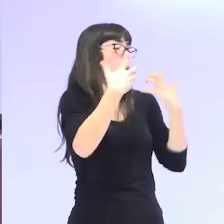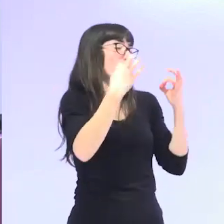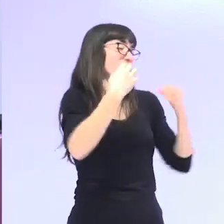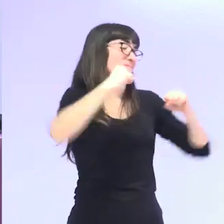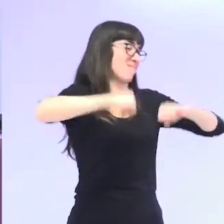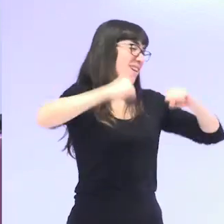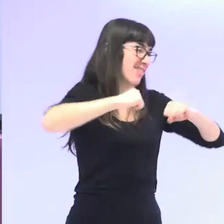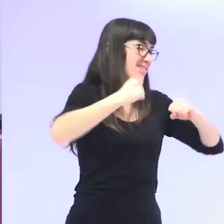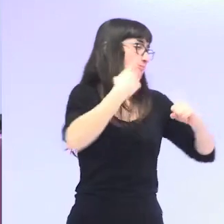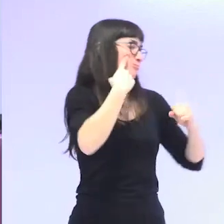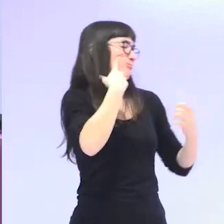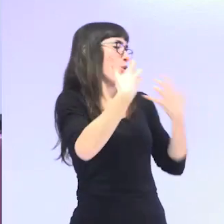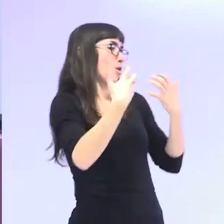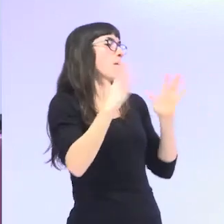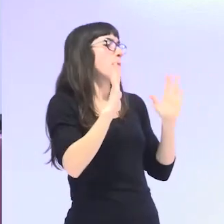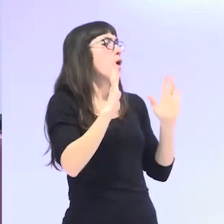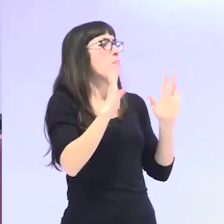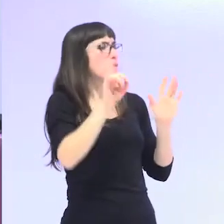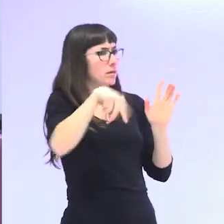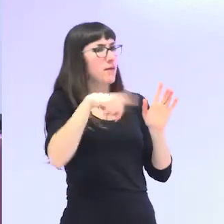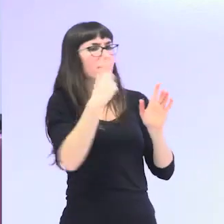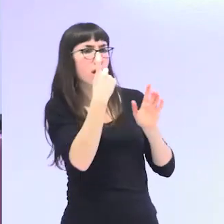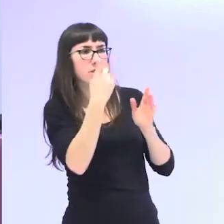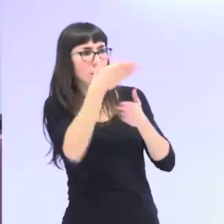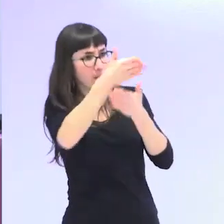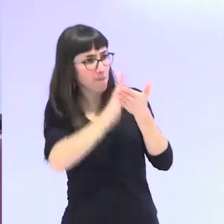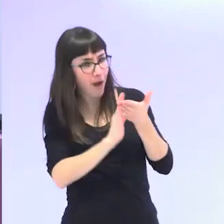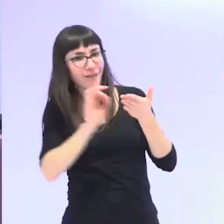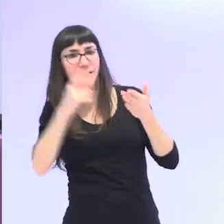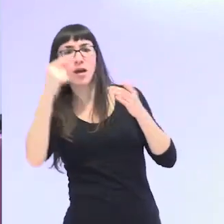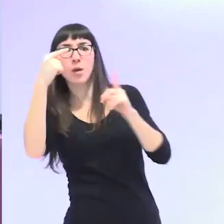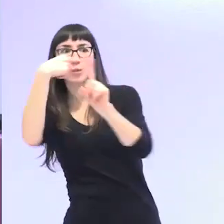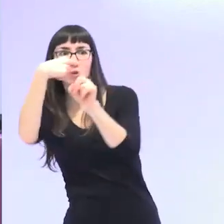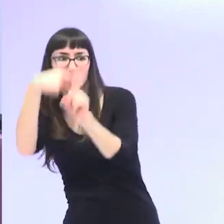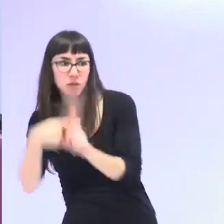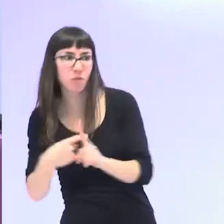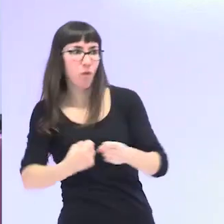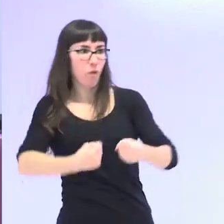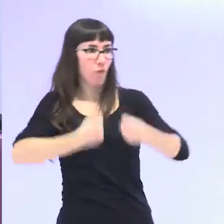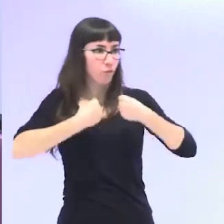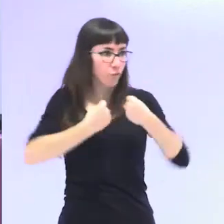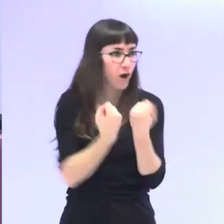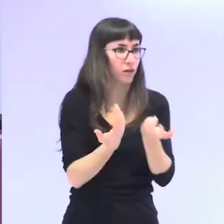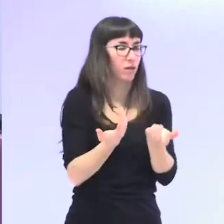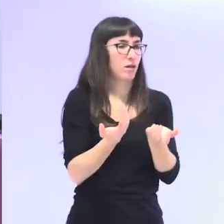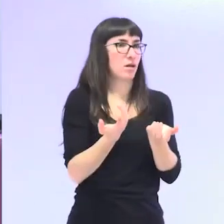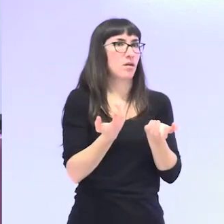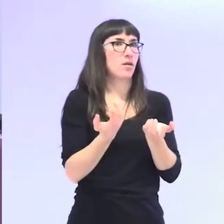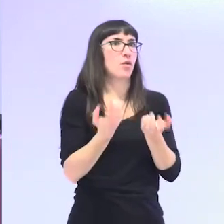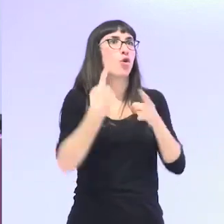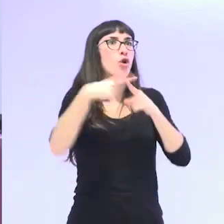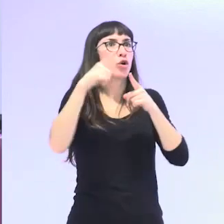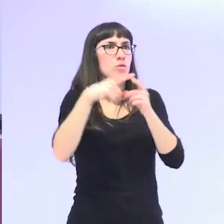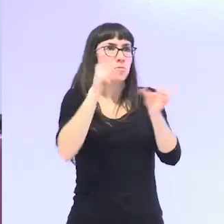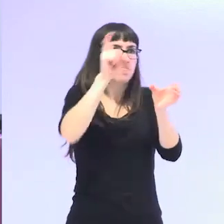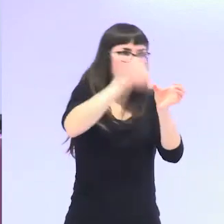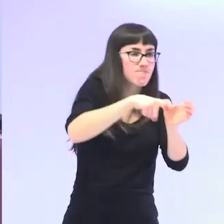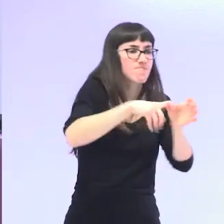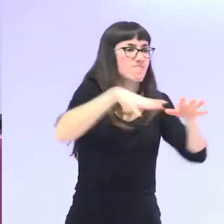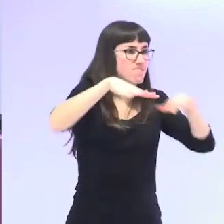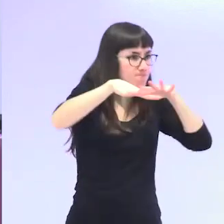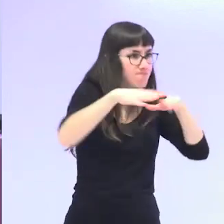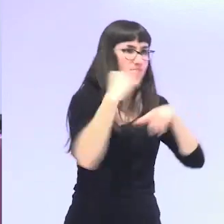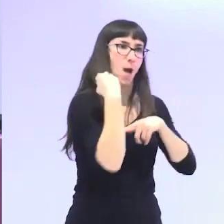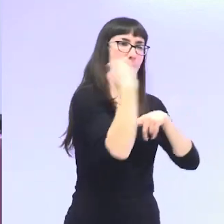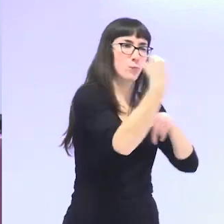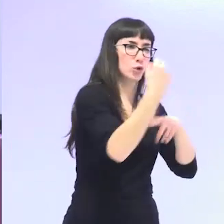pero sí también trasladar o visibilizar potencialidades, fortalezas, cómo siguen contribuyendo al desarrollo